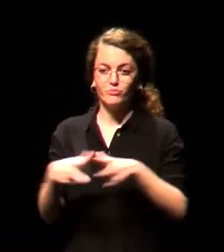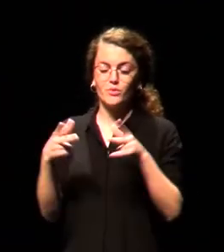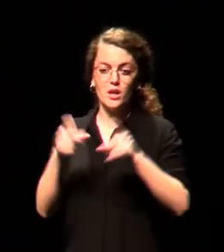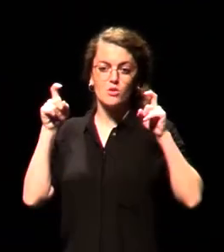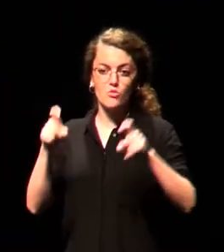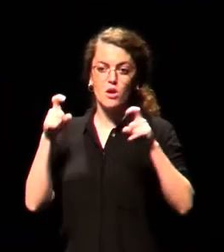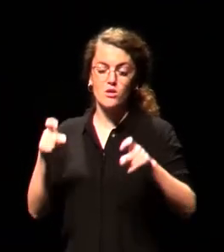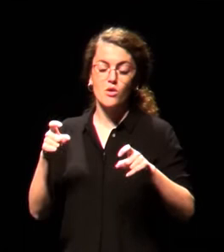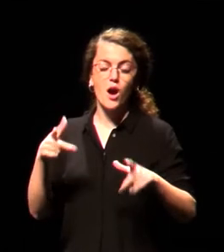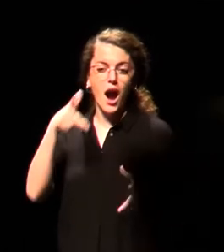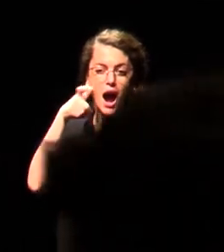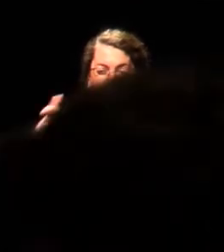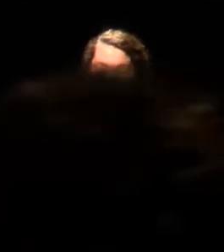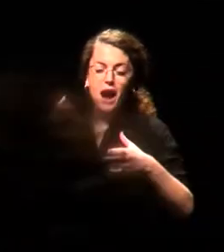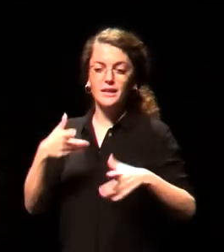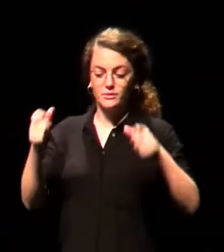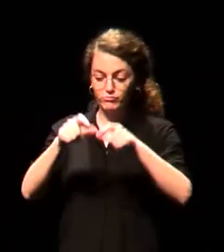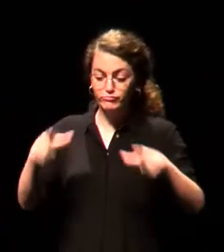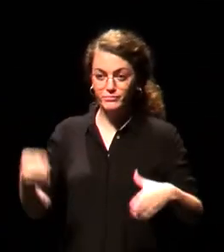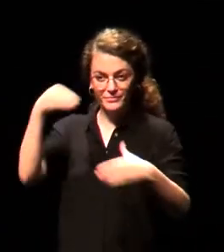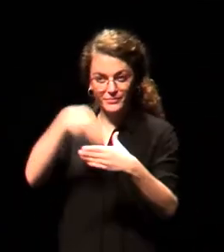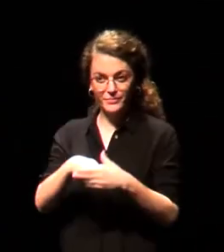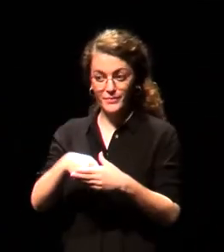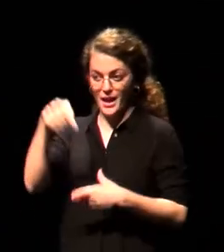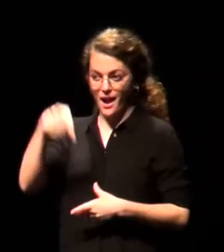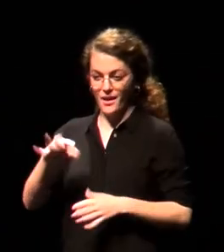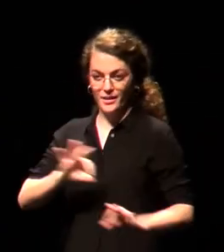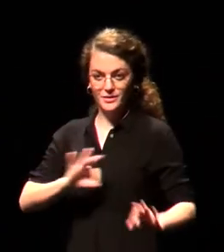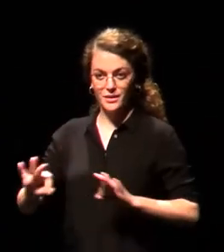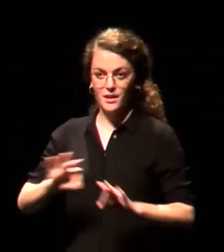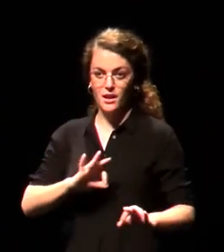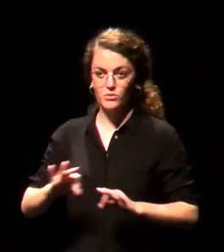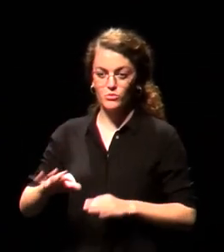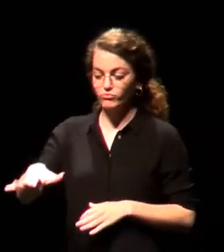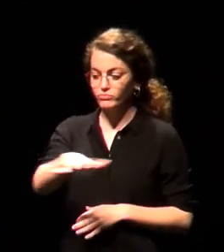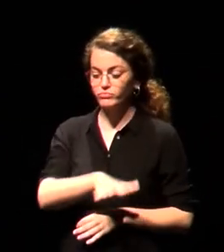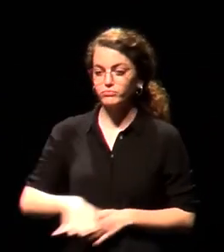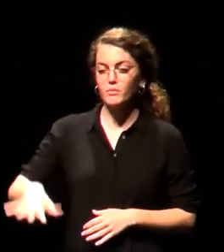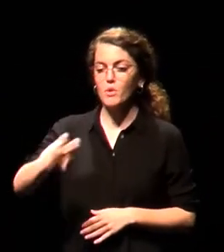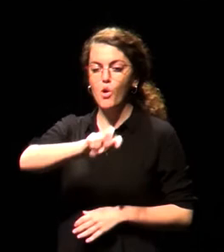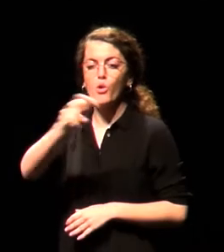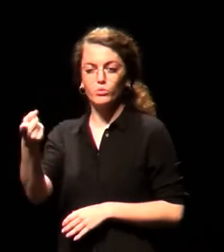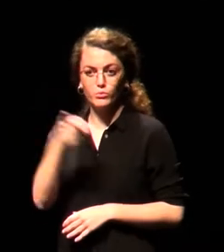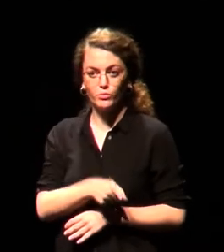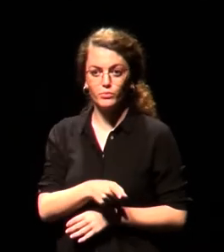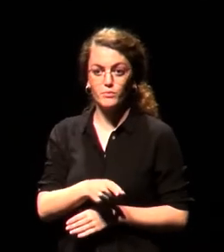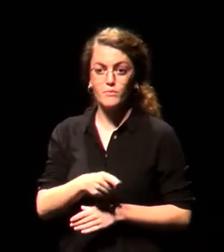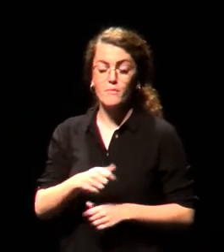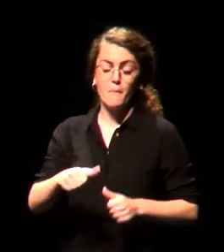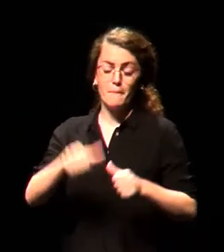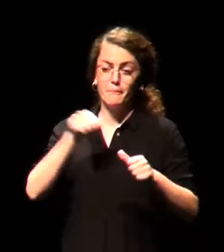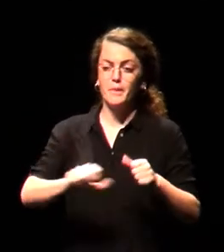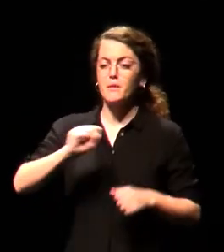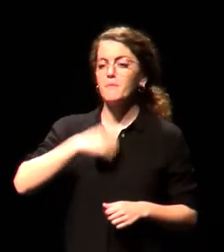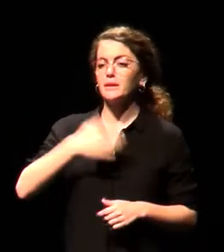que tendrán lugar en este Teatro Valle Inclán, entre otros espacios, a partir de mañana y hasta el próximo